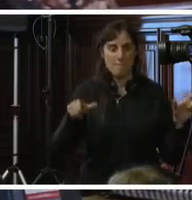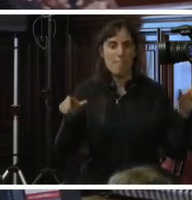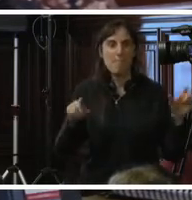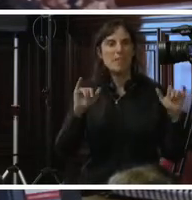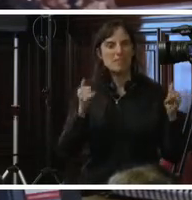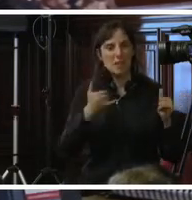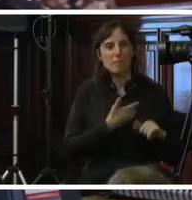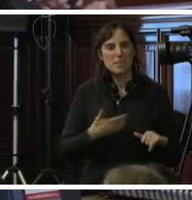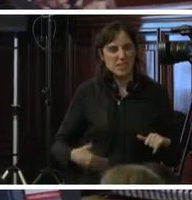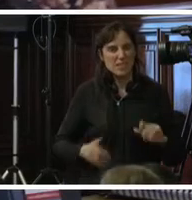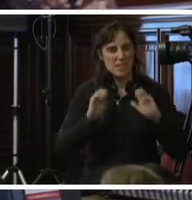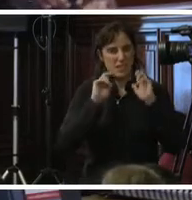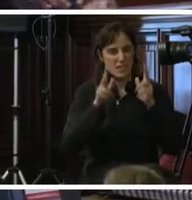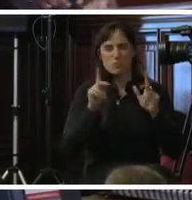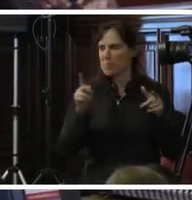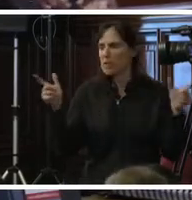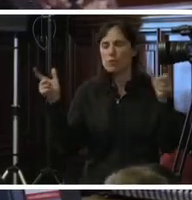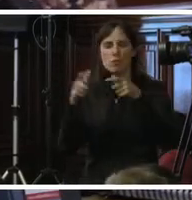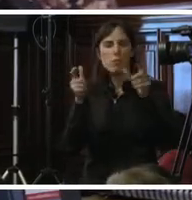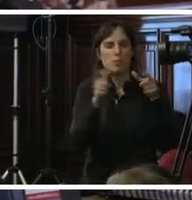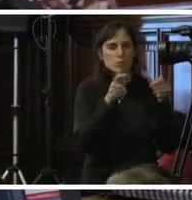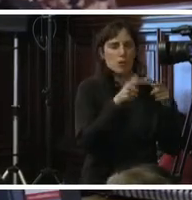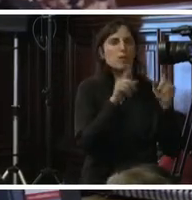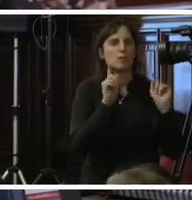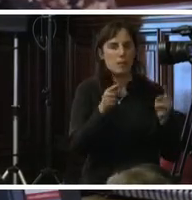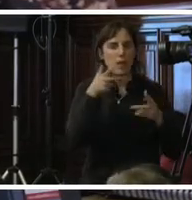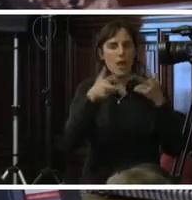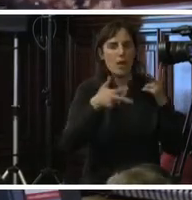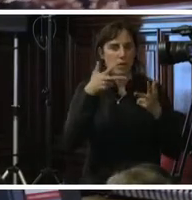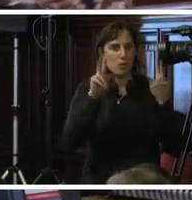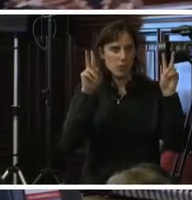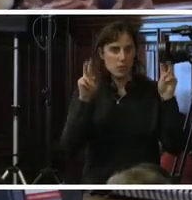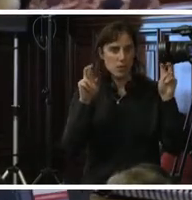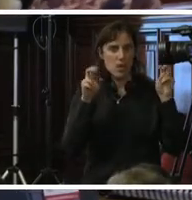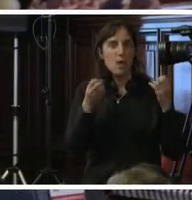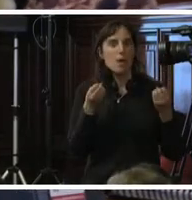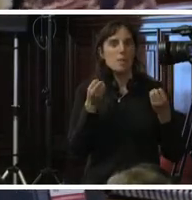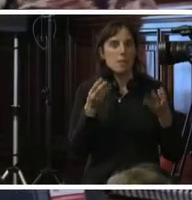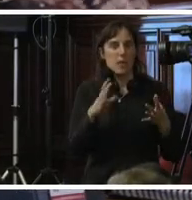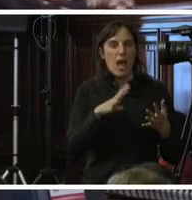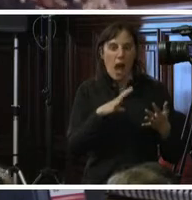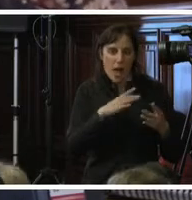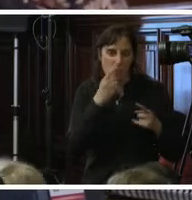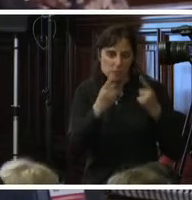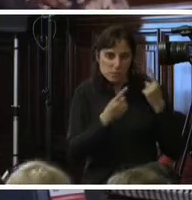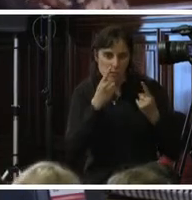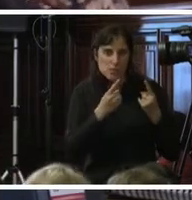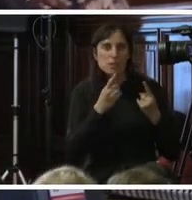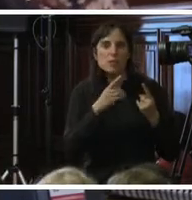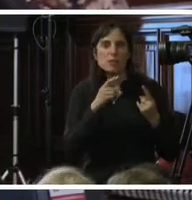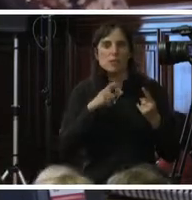Presidenta y varios de los comisionados, nos parece mucho más adecuado porque permite identificar los factores socioeconómicos,